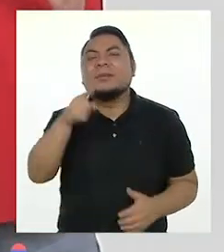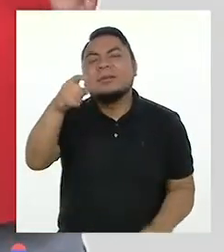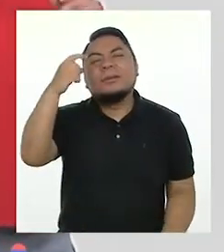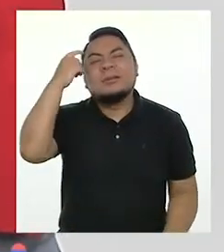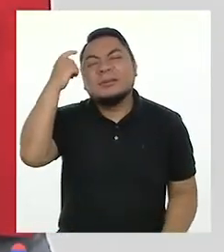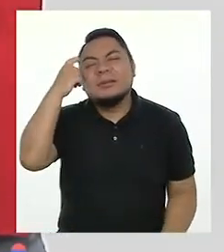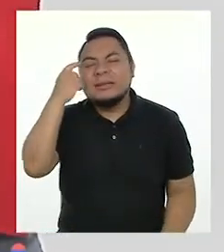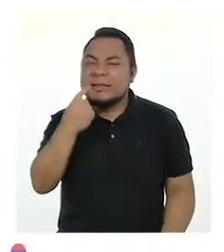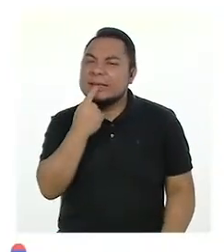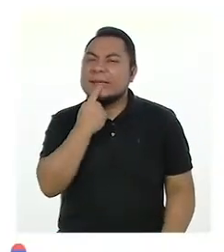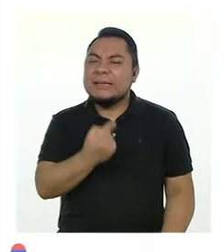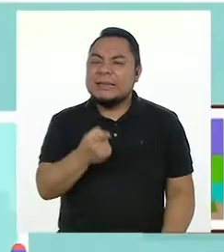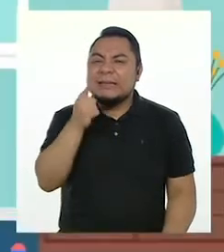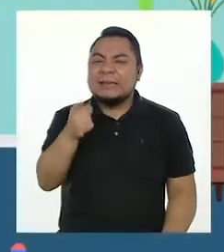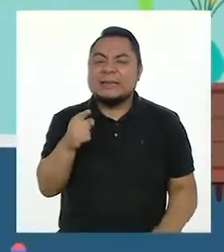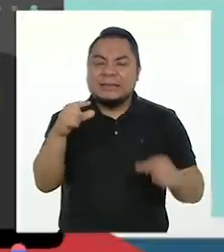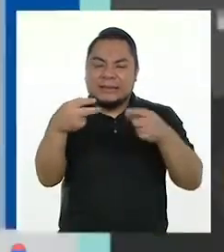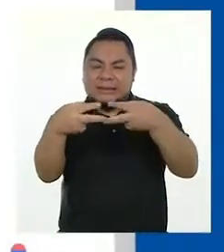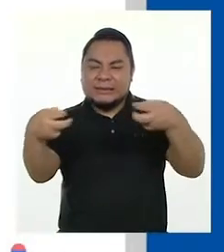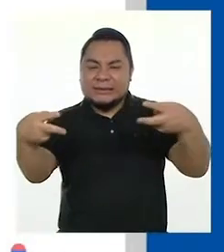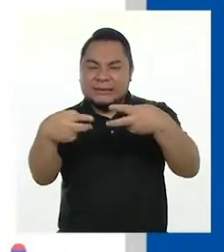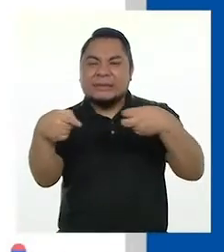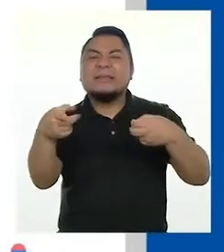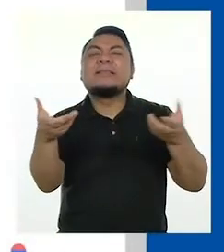creen que dice este texto?